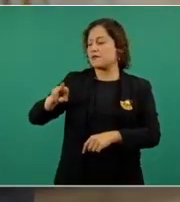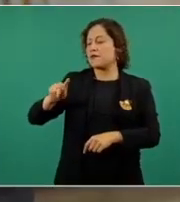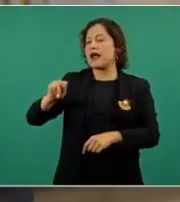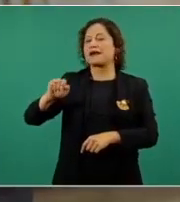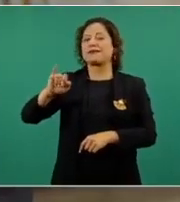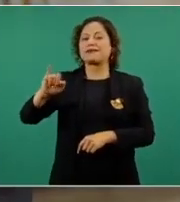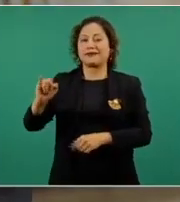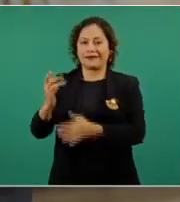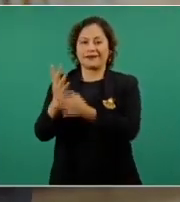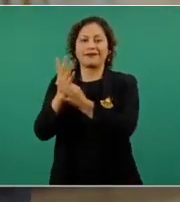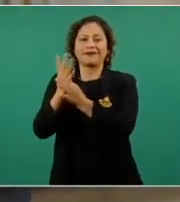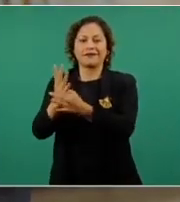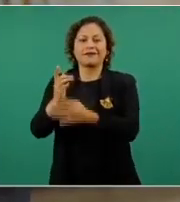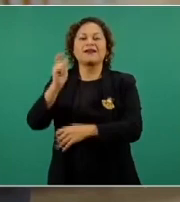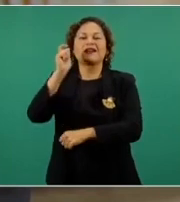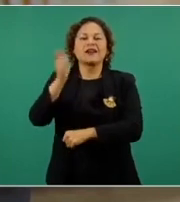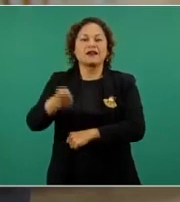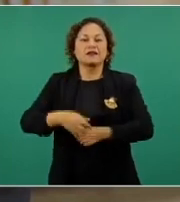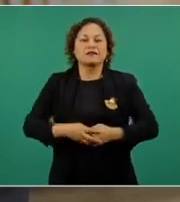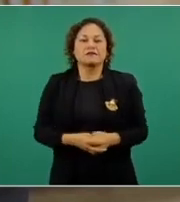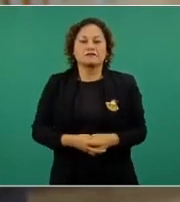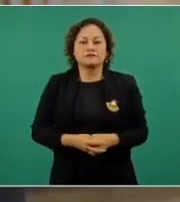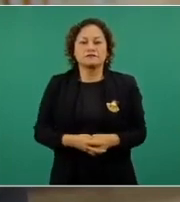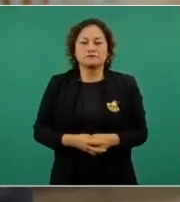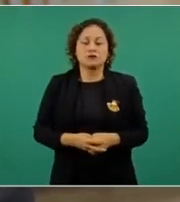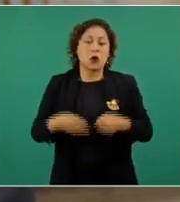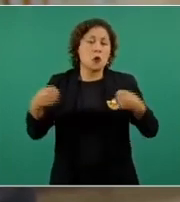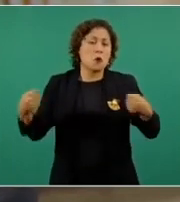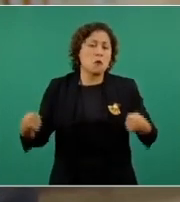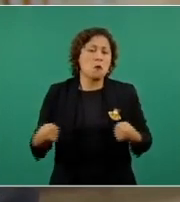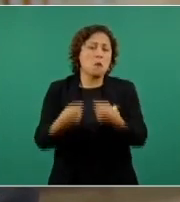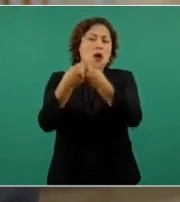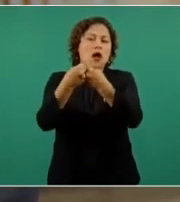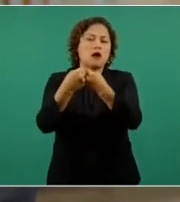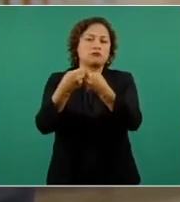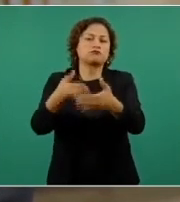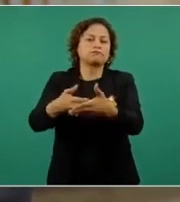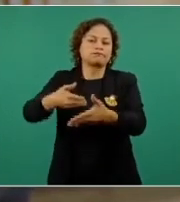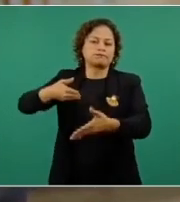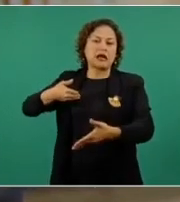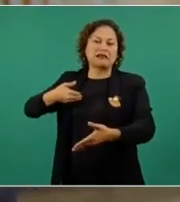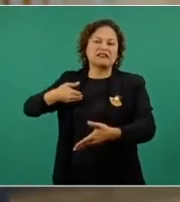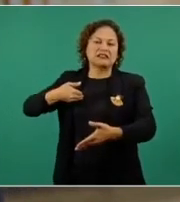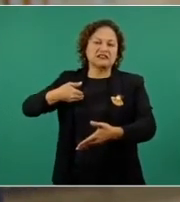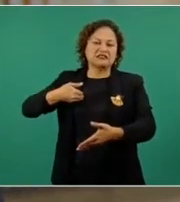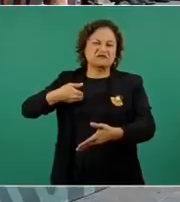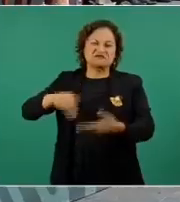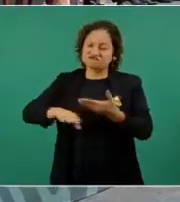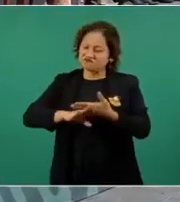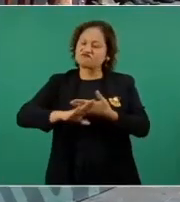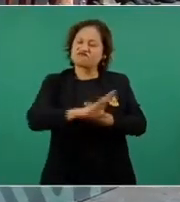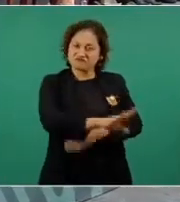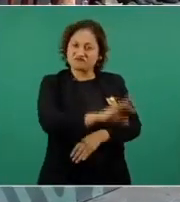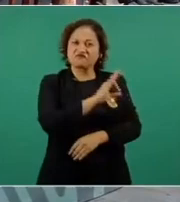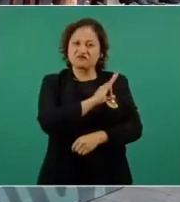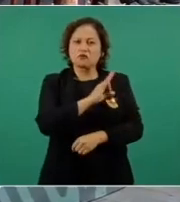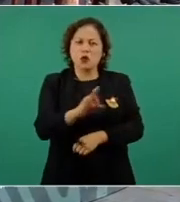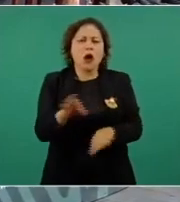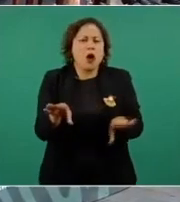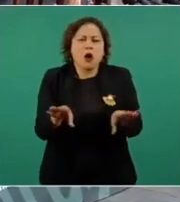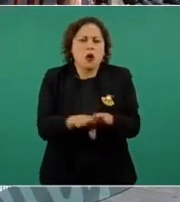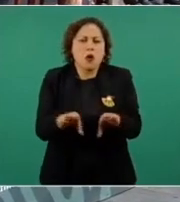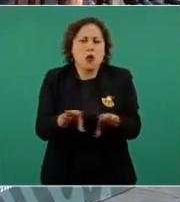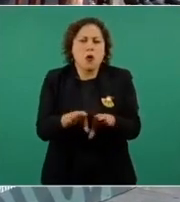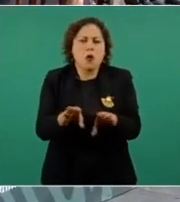choque puede evitarse con el exquisito tacto